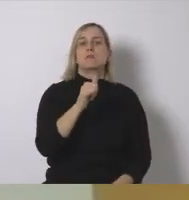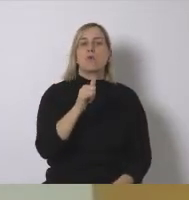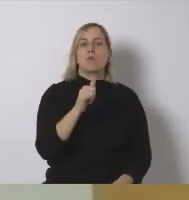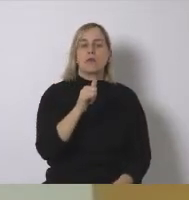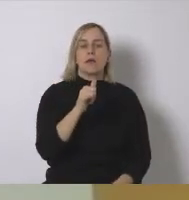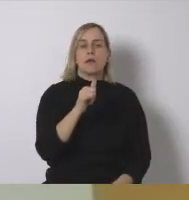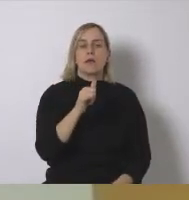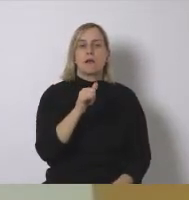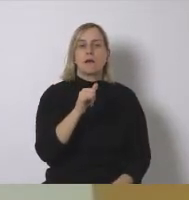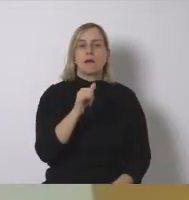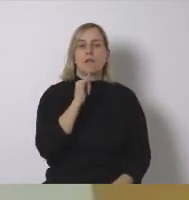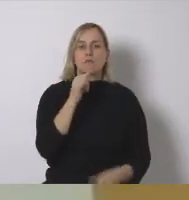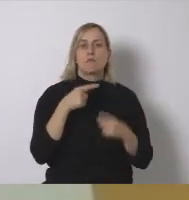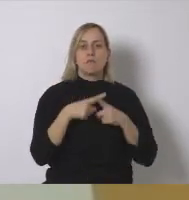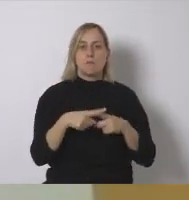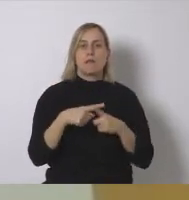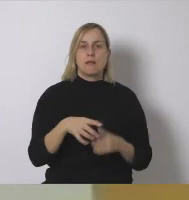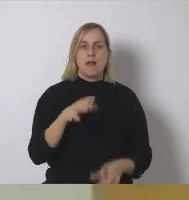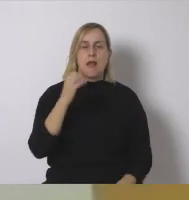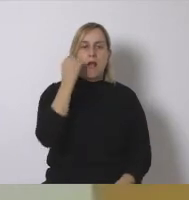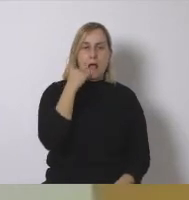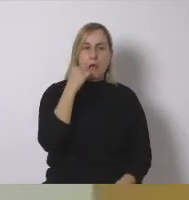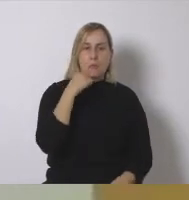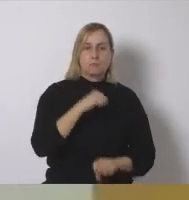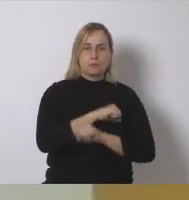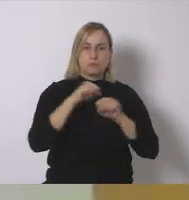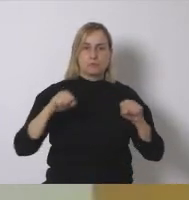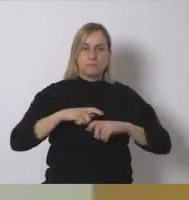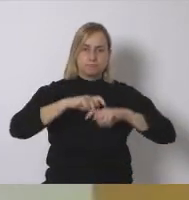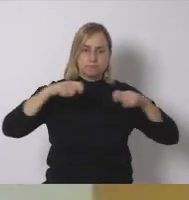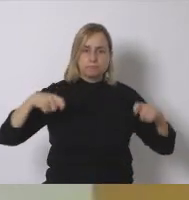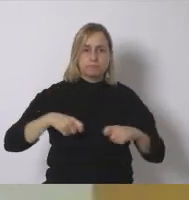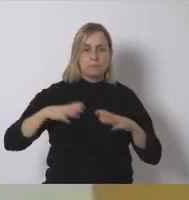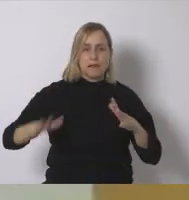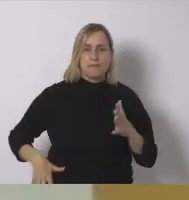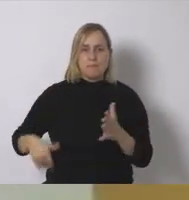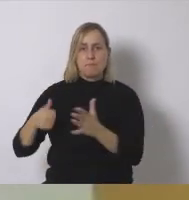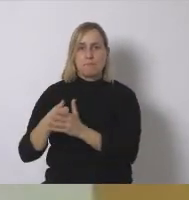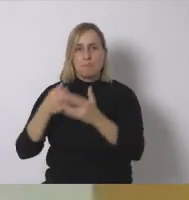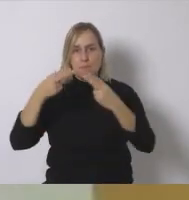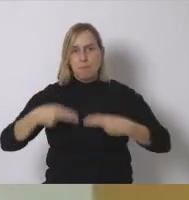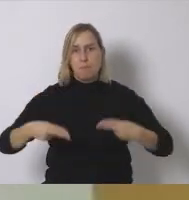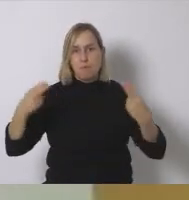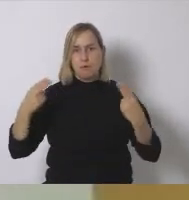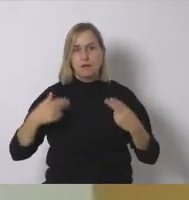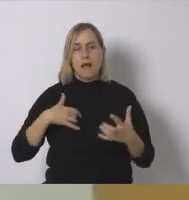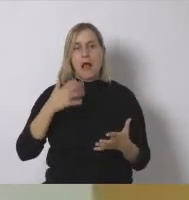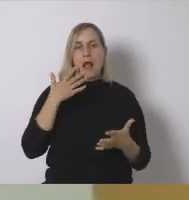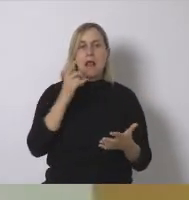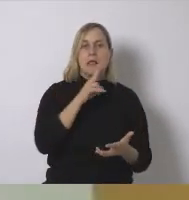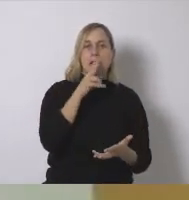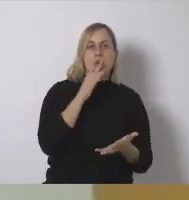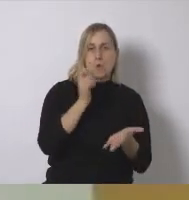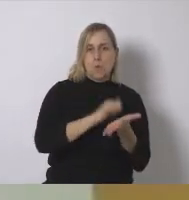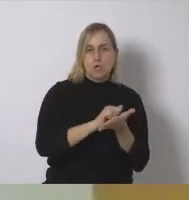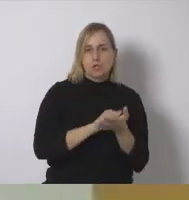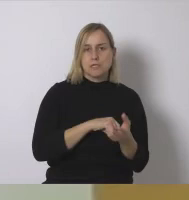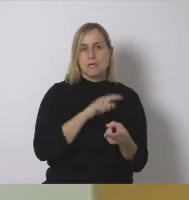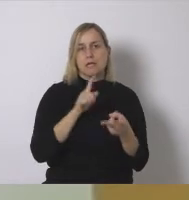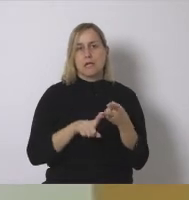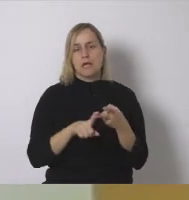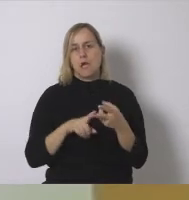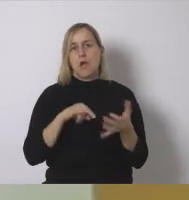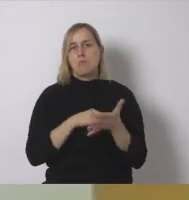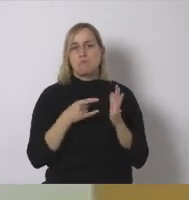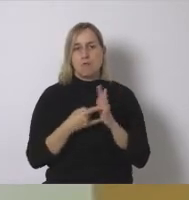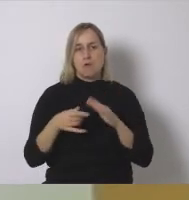ideas como la denuncia compartida de los abusos de las grandes corporaciones y el agriwashing